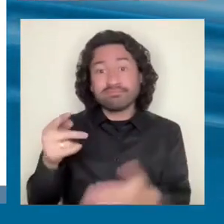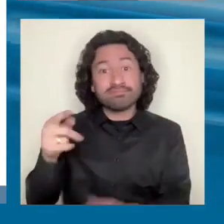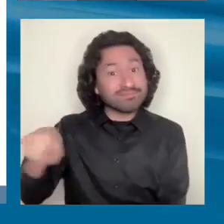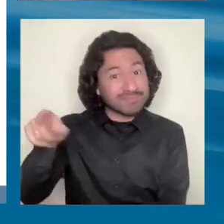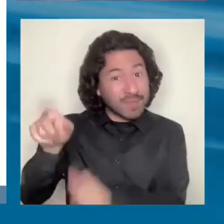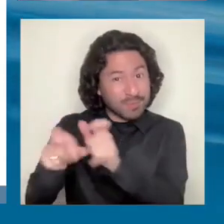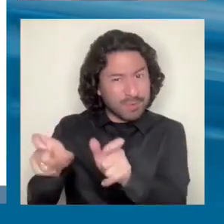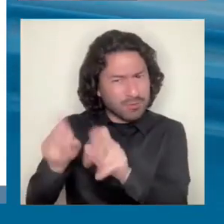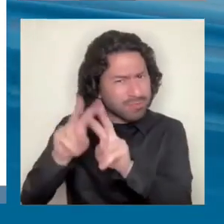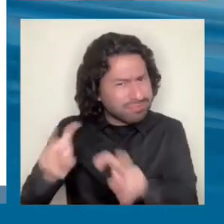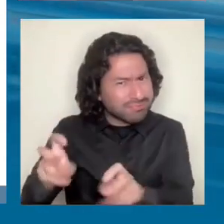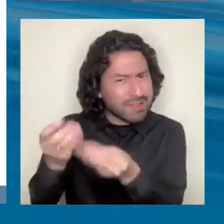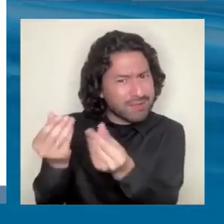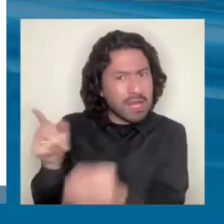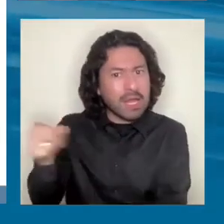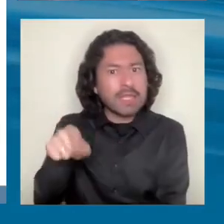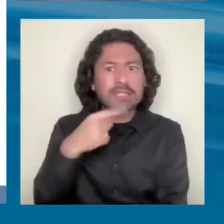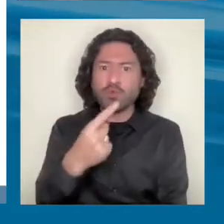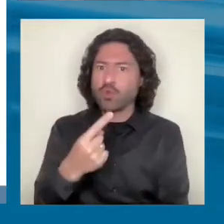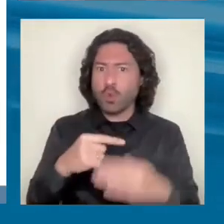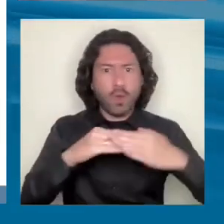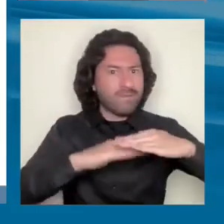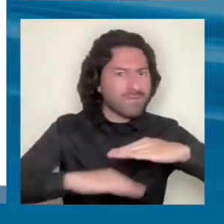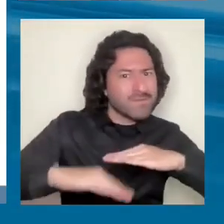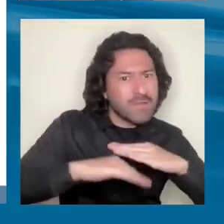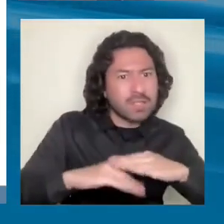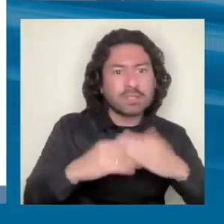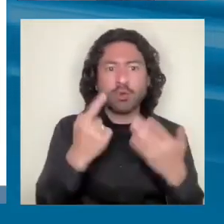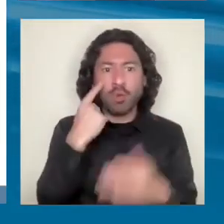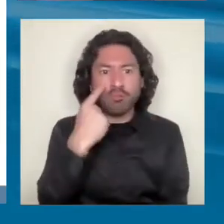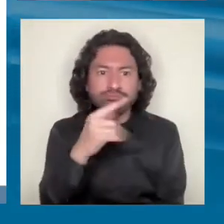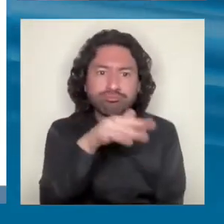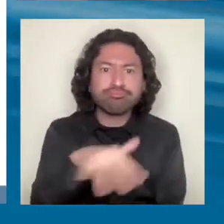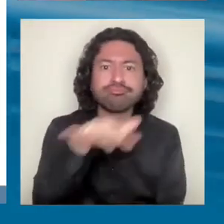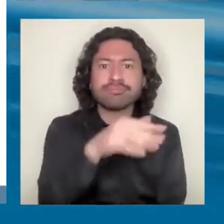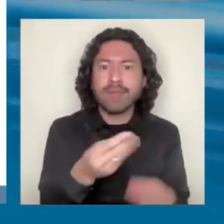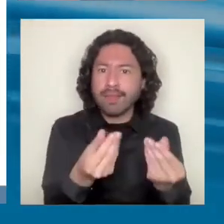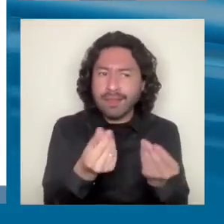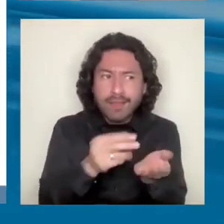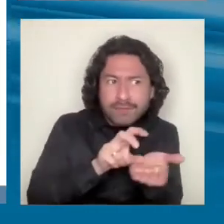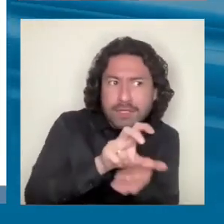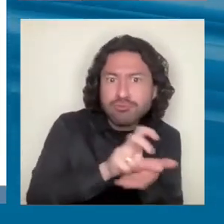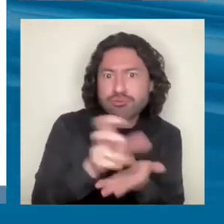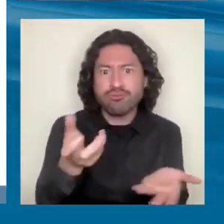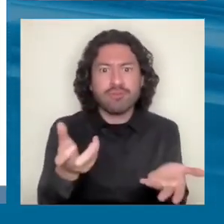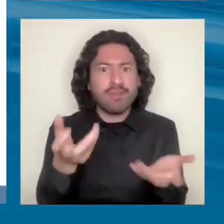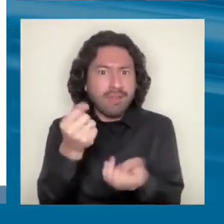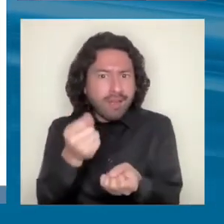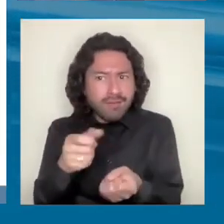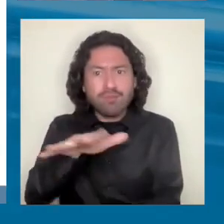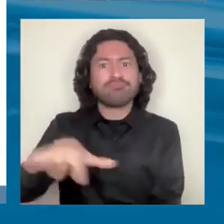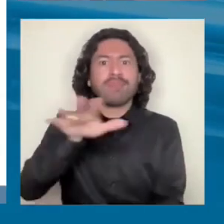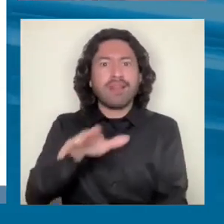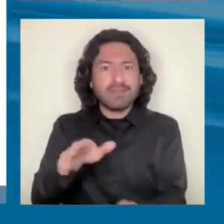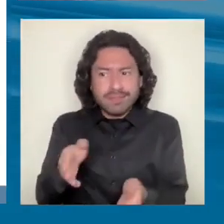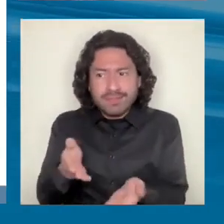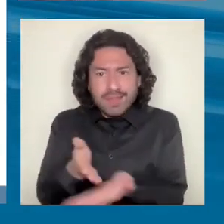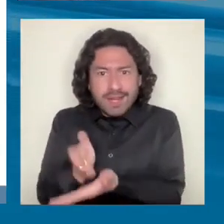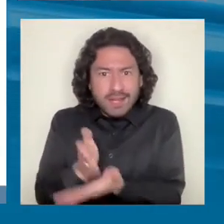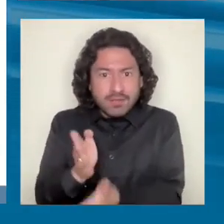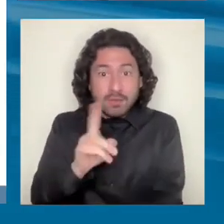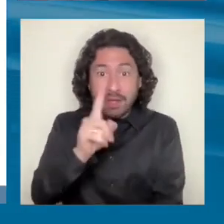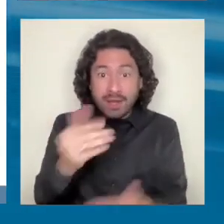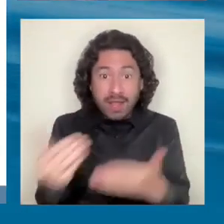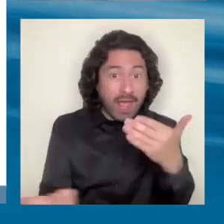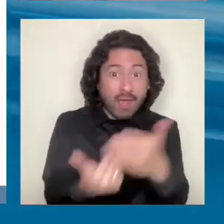lo fundamental, un clima de inversión, un Estado de Derecho, una serie de cosas. Pero además, hay una nueva visión